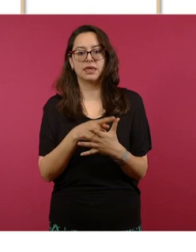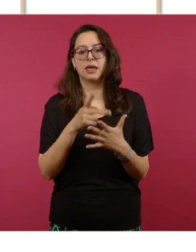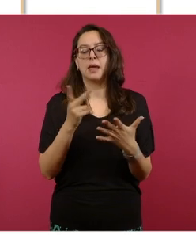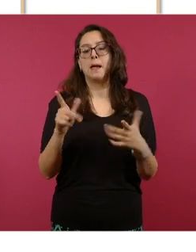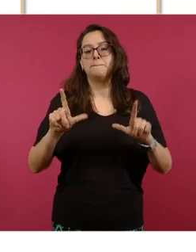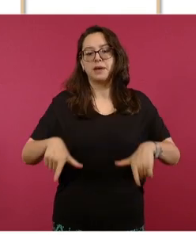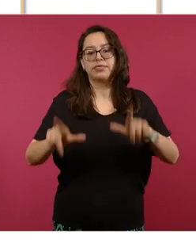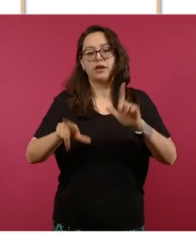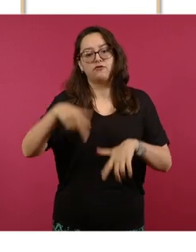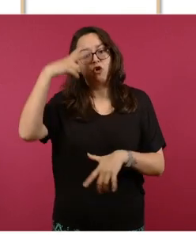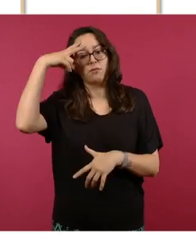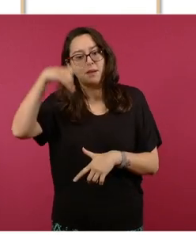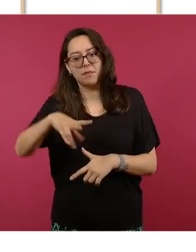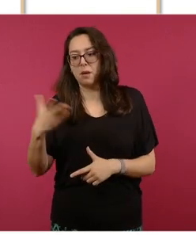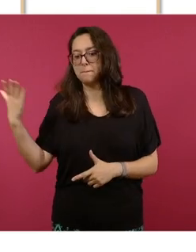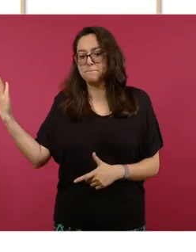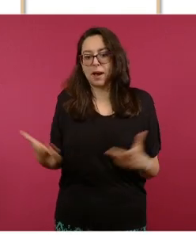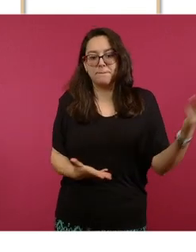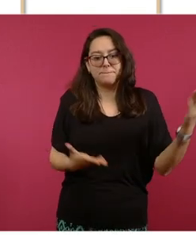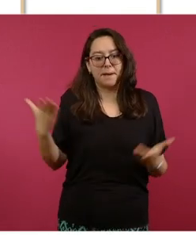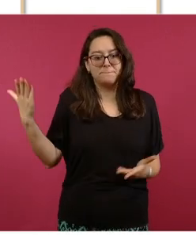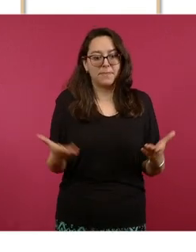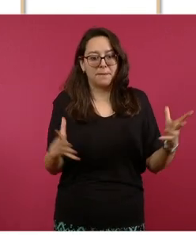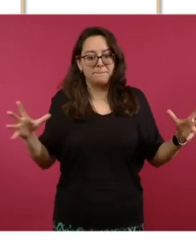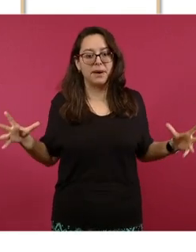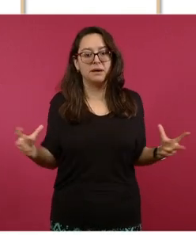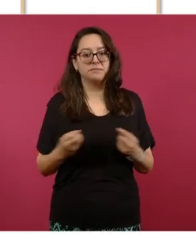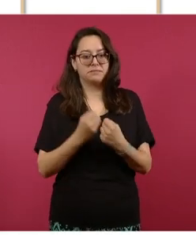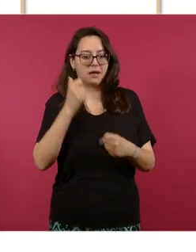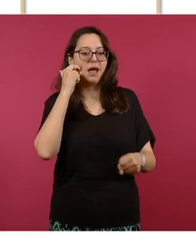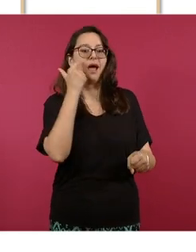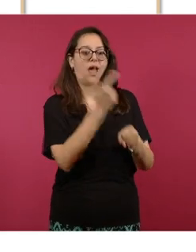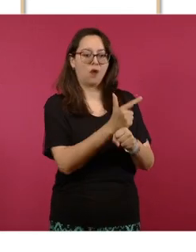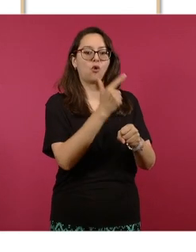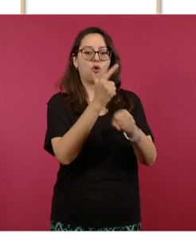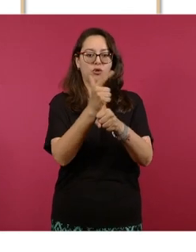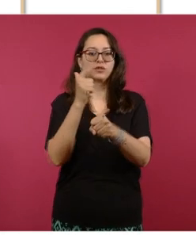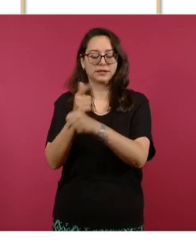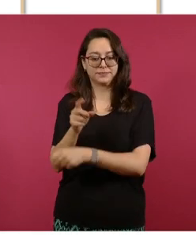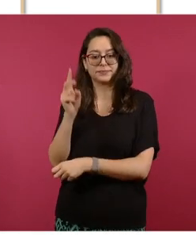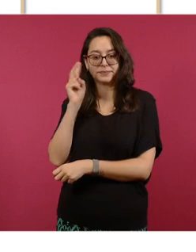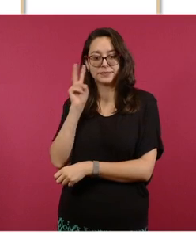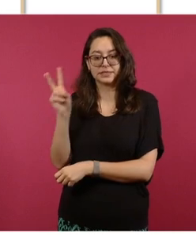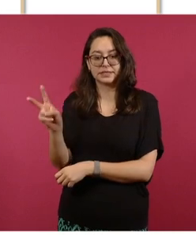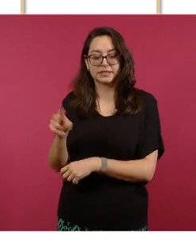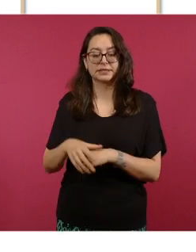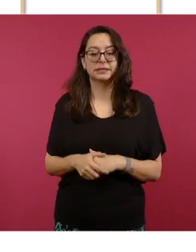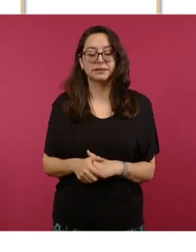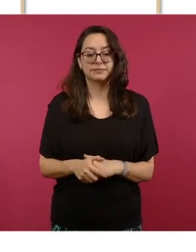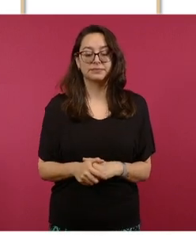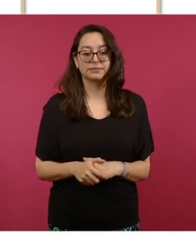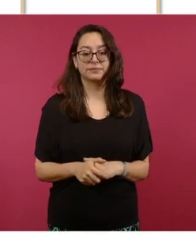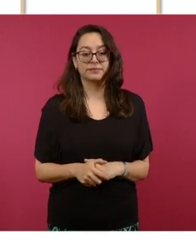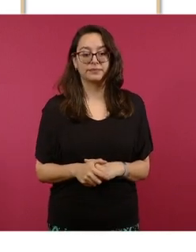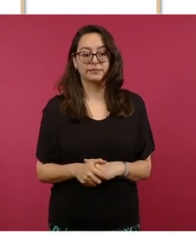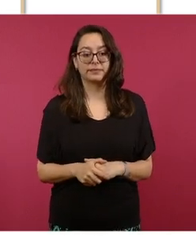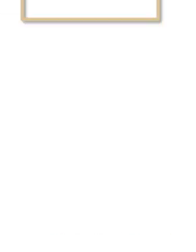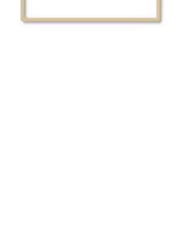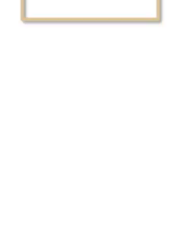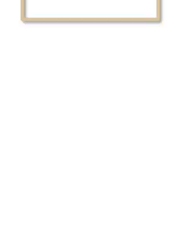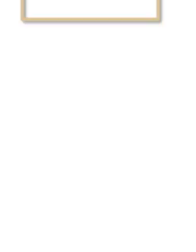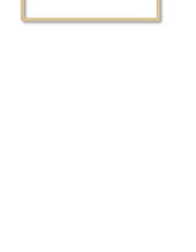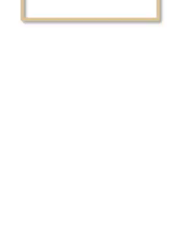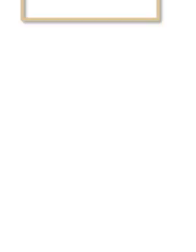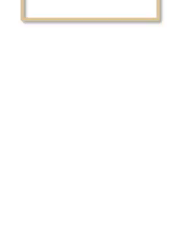es que hemos logrado obtener más indicios para darnos una idea tenemos 31 mil 689